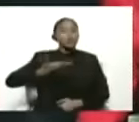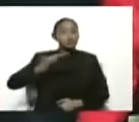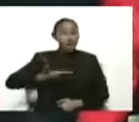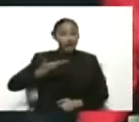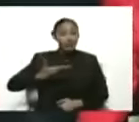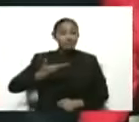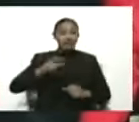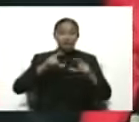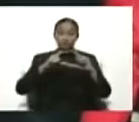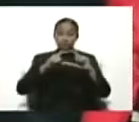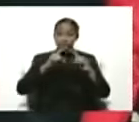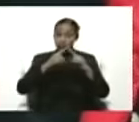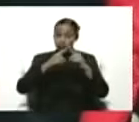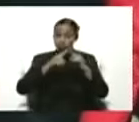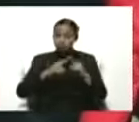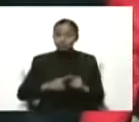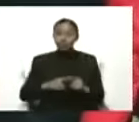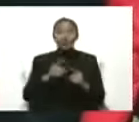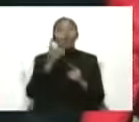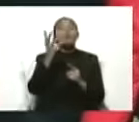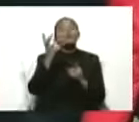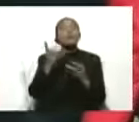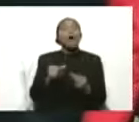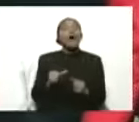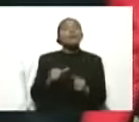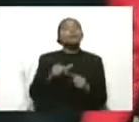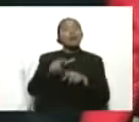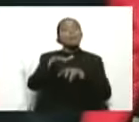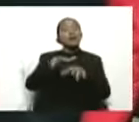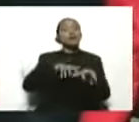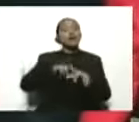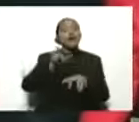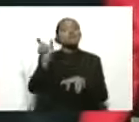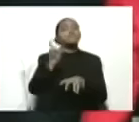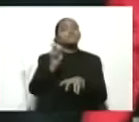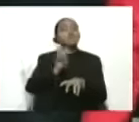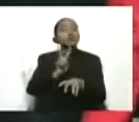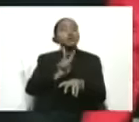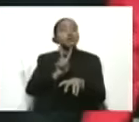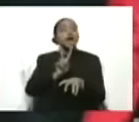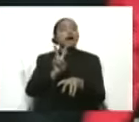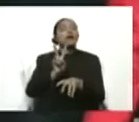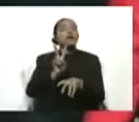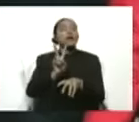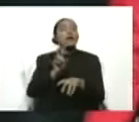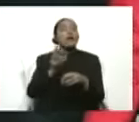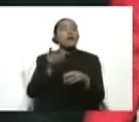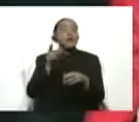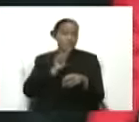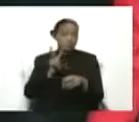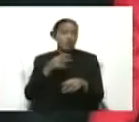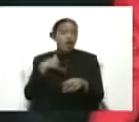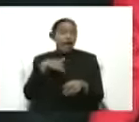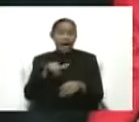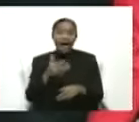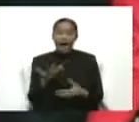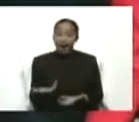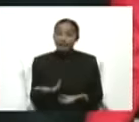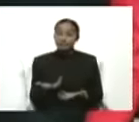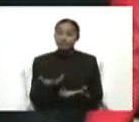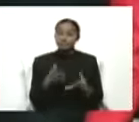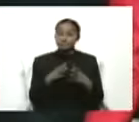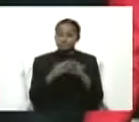trabajo, codificar cada uno, este, hacerle su registro, eso lo ha hecho este equipo